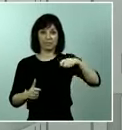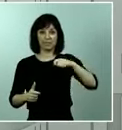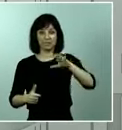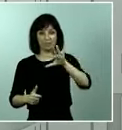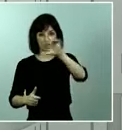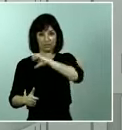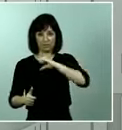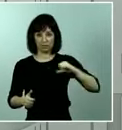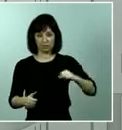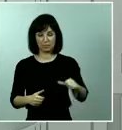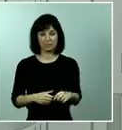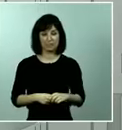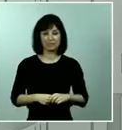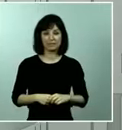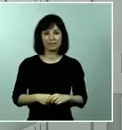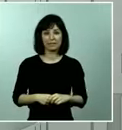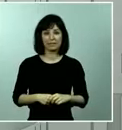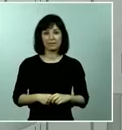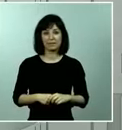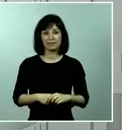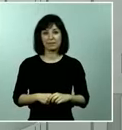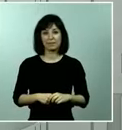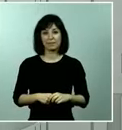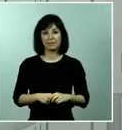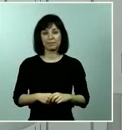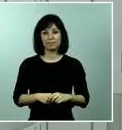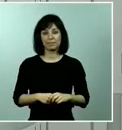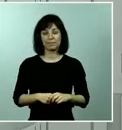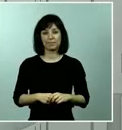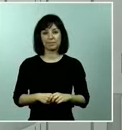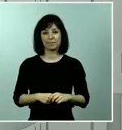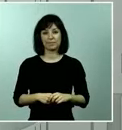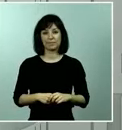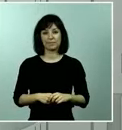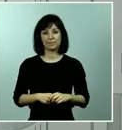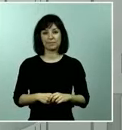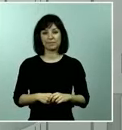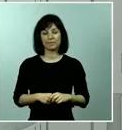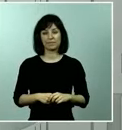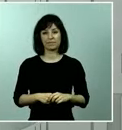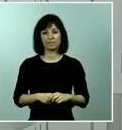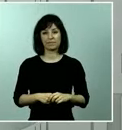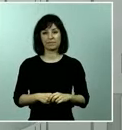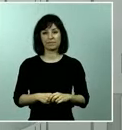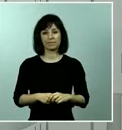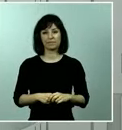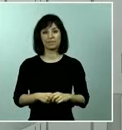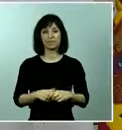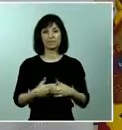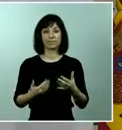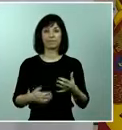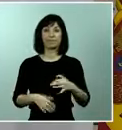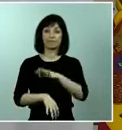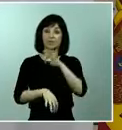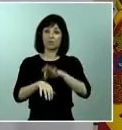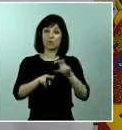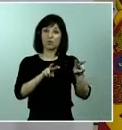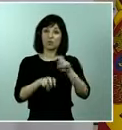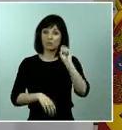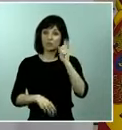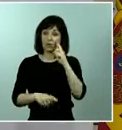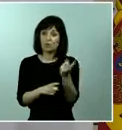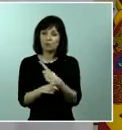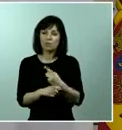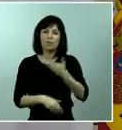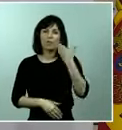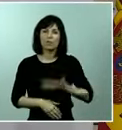autónomas. Va a ser también muy importante, una vez detectados precozmente los casos, asegurar su aislamiento para